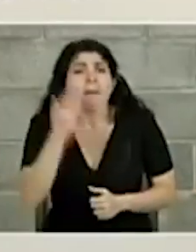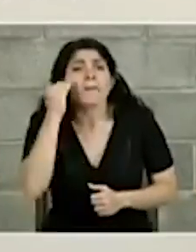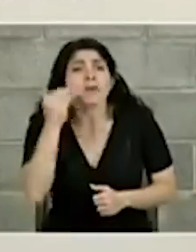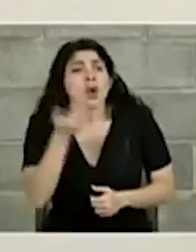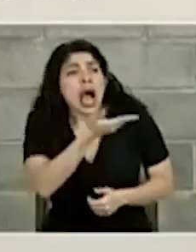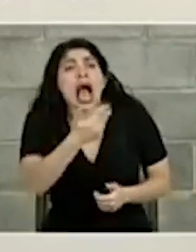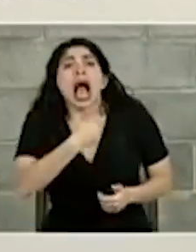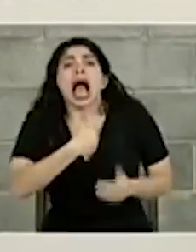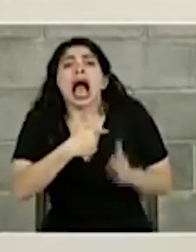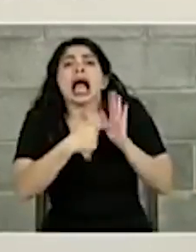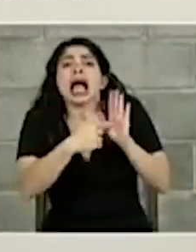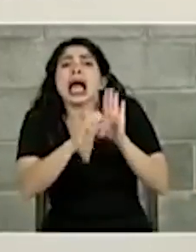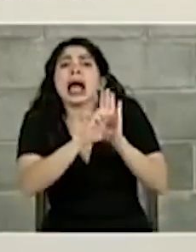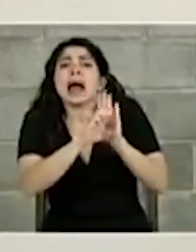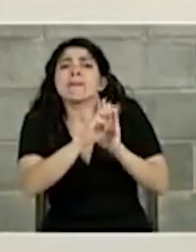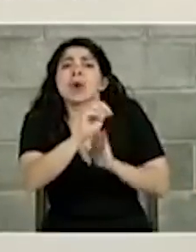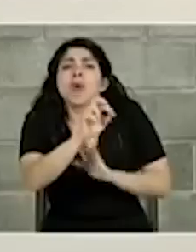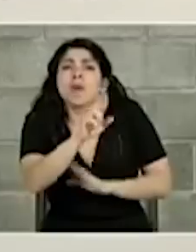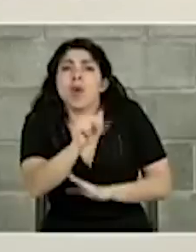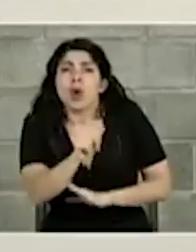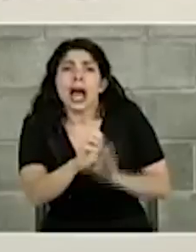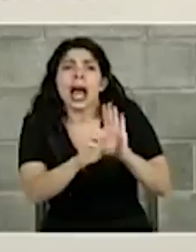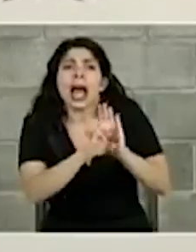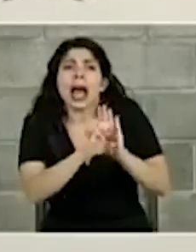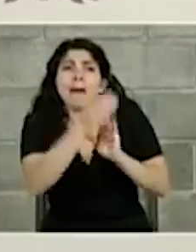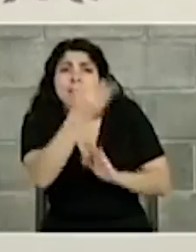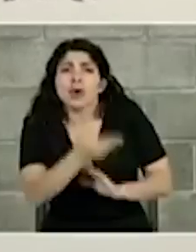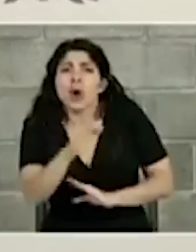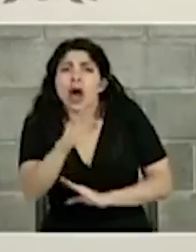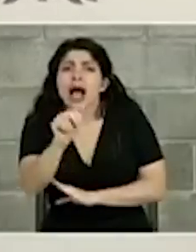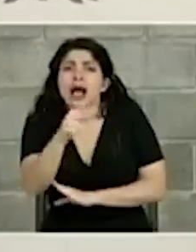está el ejemplo de Mora y el ejemplo de Cañas